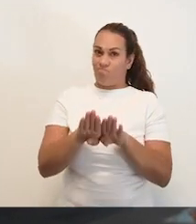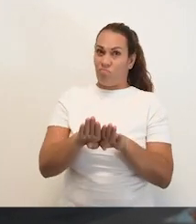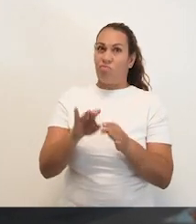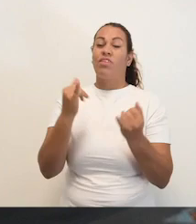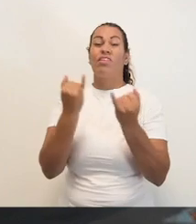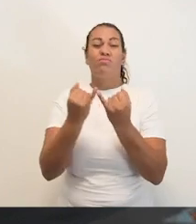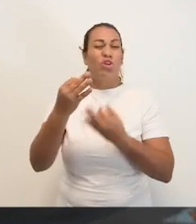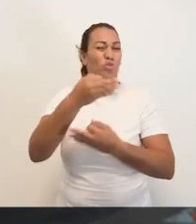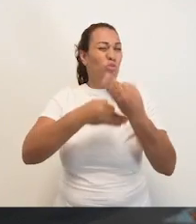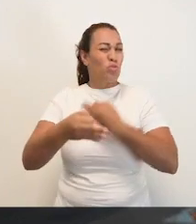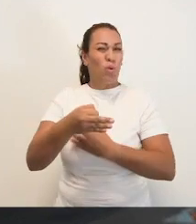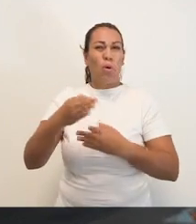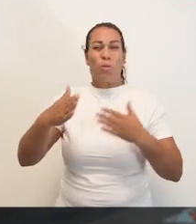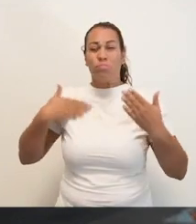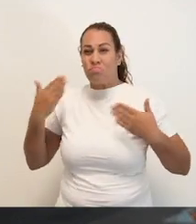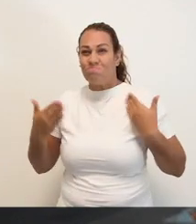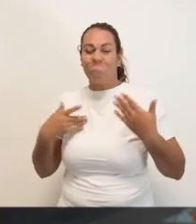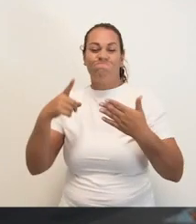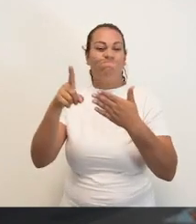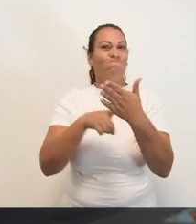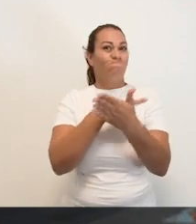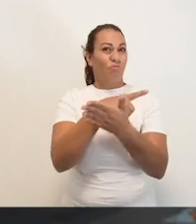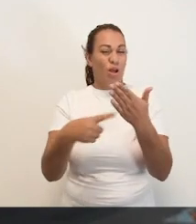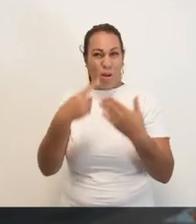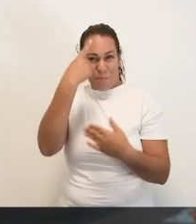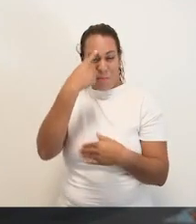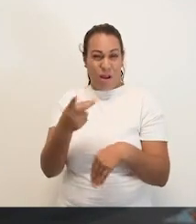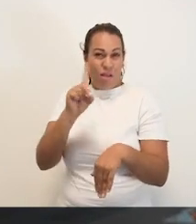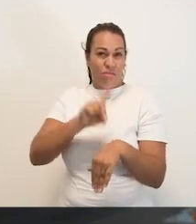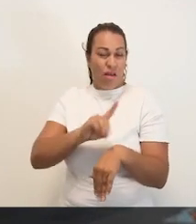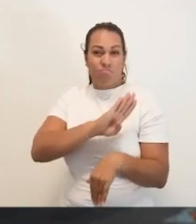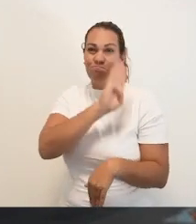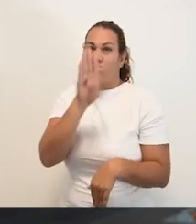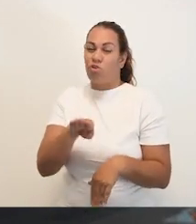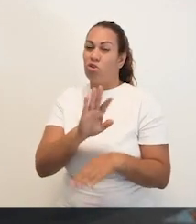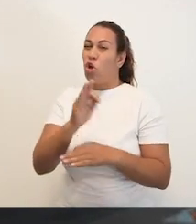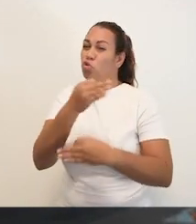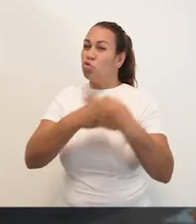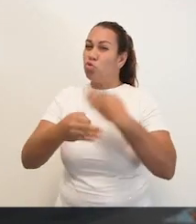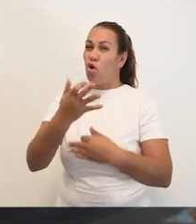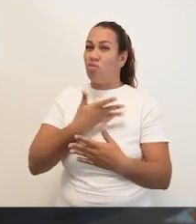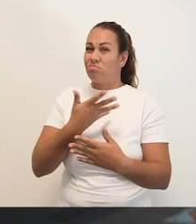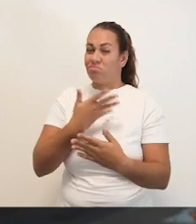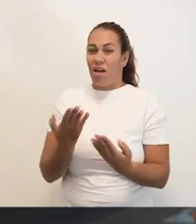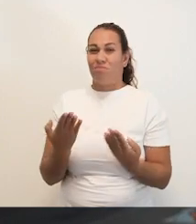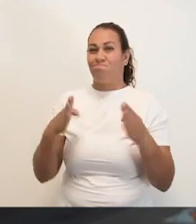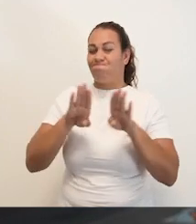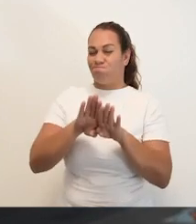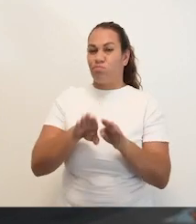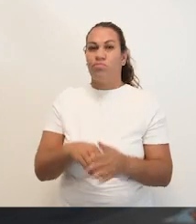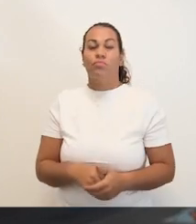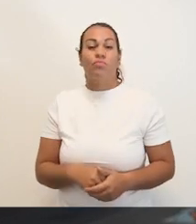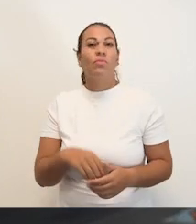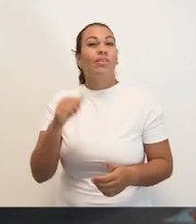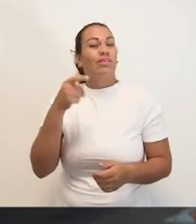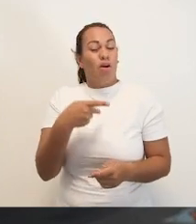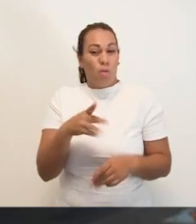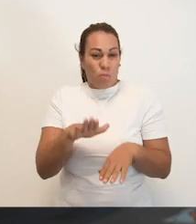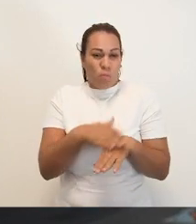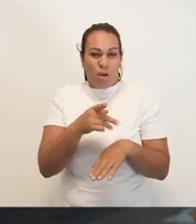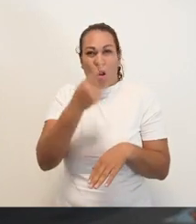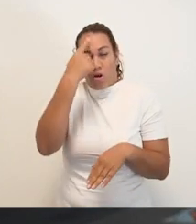Además, se cancela toda celebración en la alusión al Día de Muertos en cualquier otro espacio de Tlajumulco.